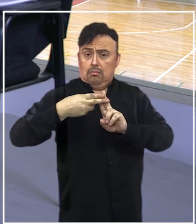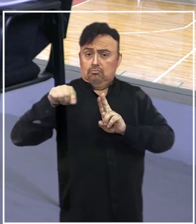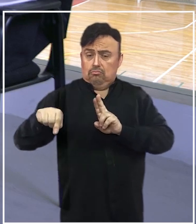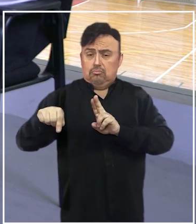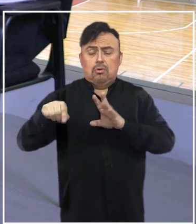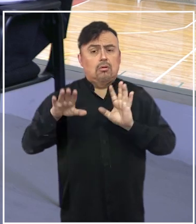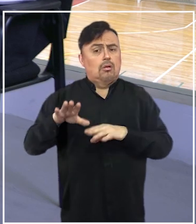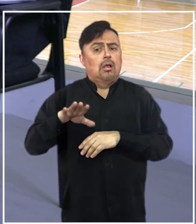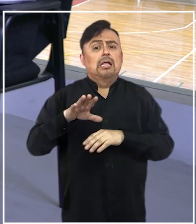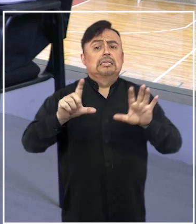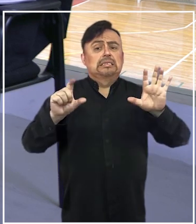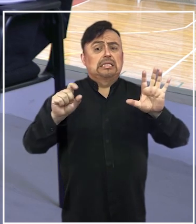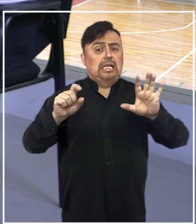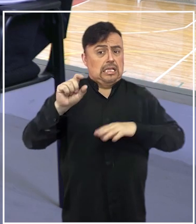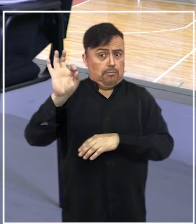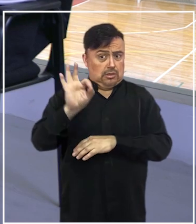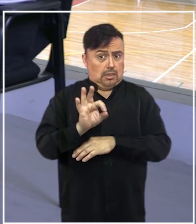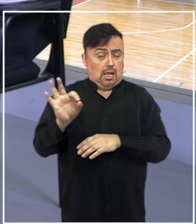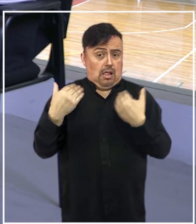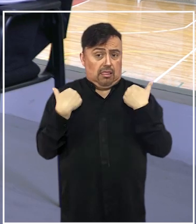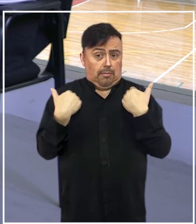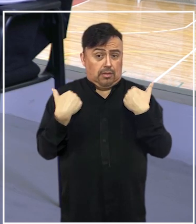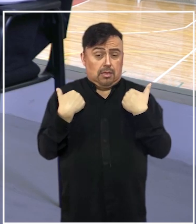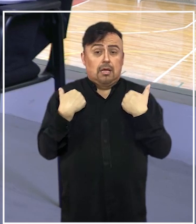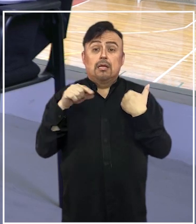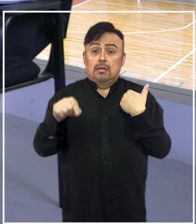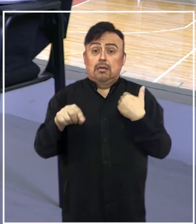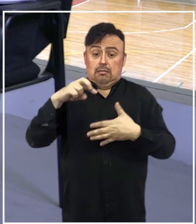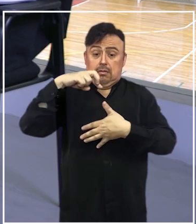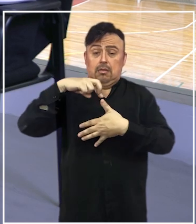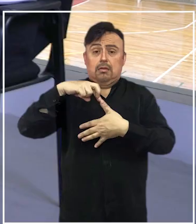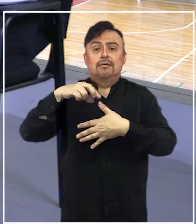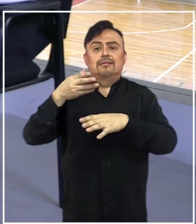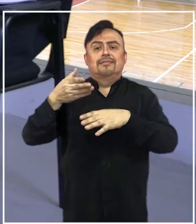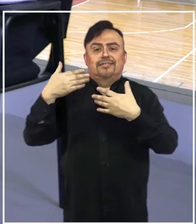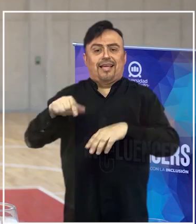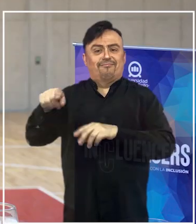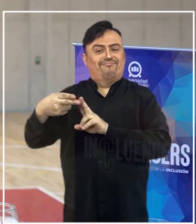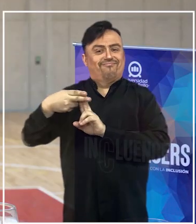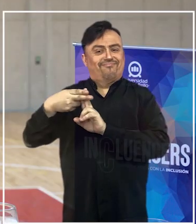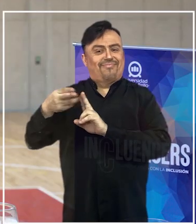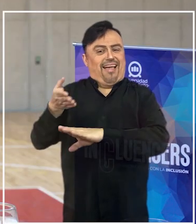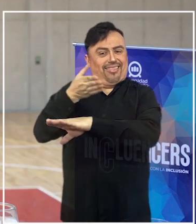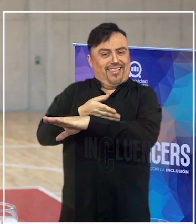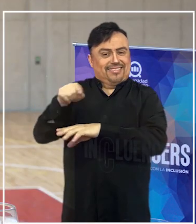aproximadamente el 70% de los deportistas paralímpicos han pasado por Teletón. Entonces,